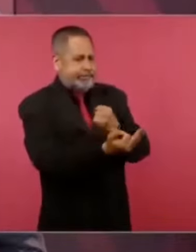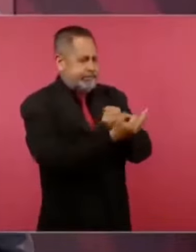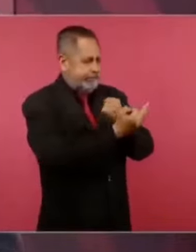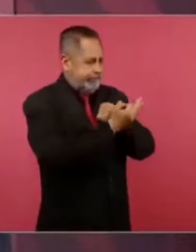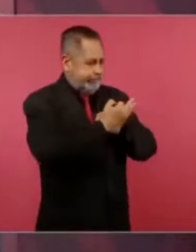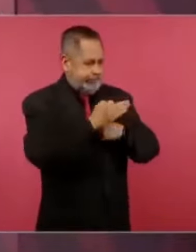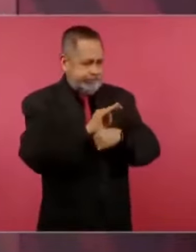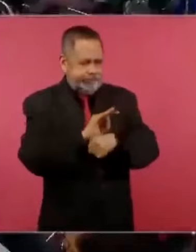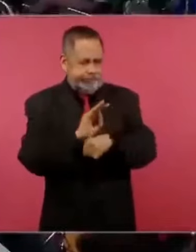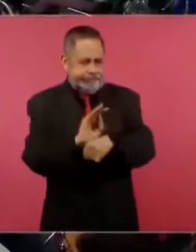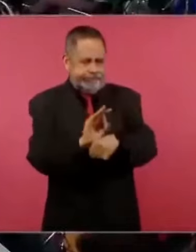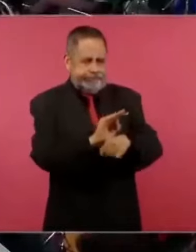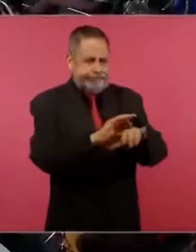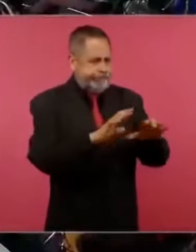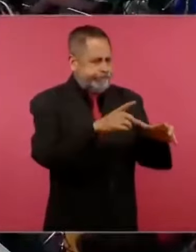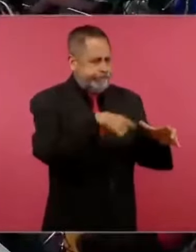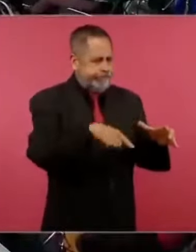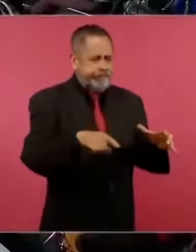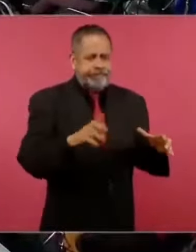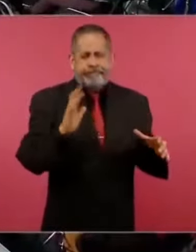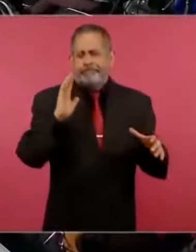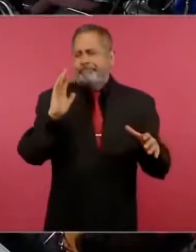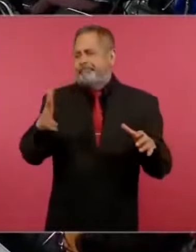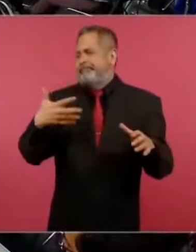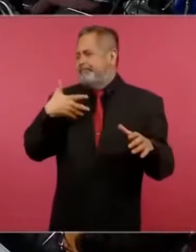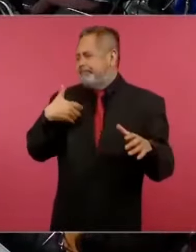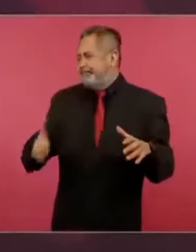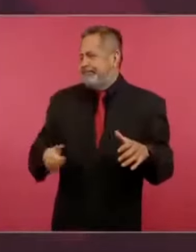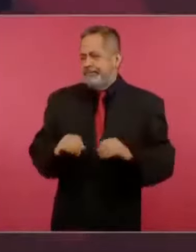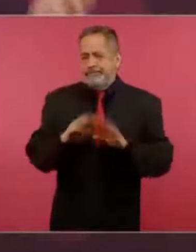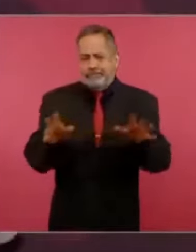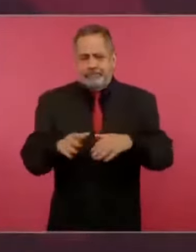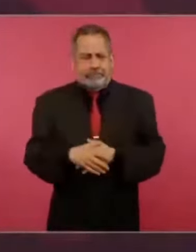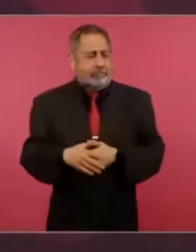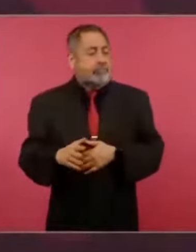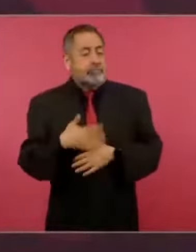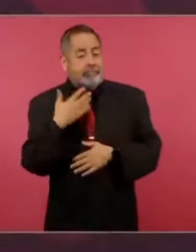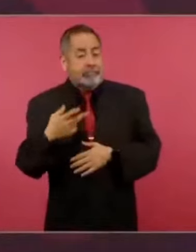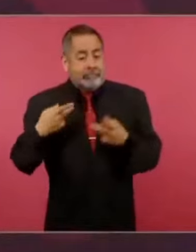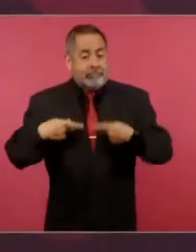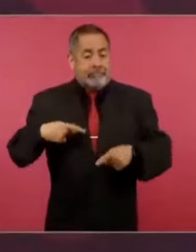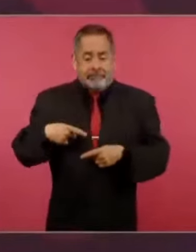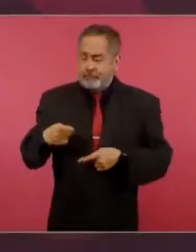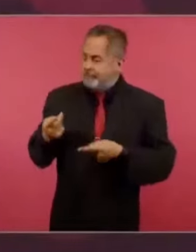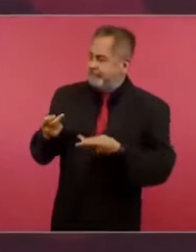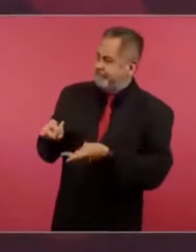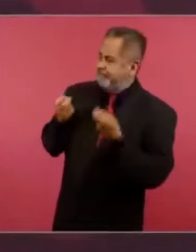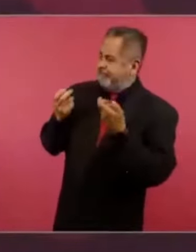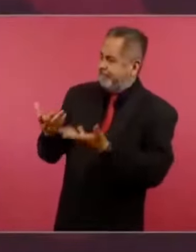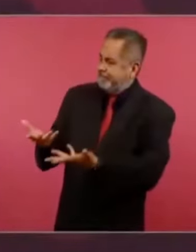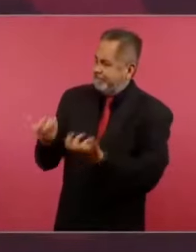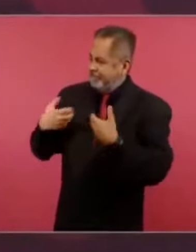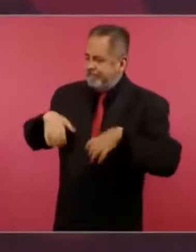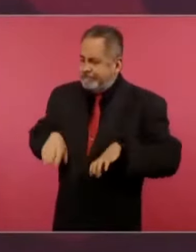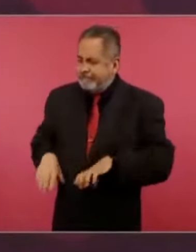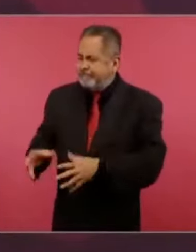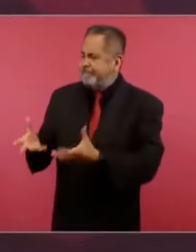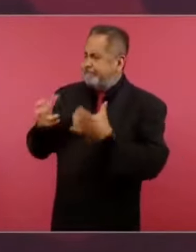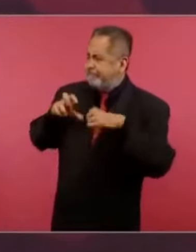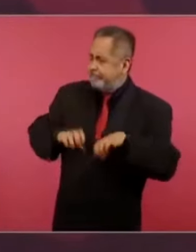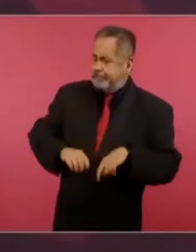a los saqueadores, a las mafias del poder.